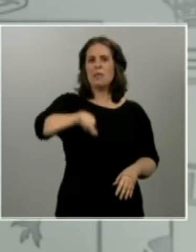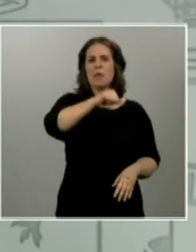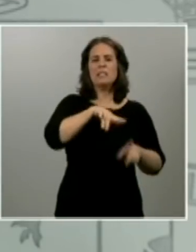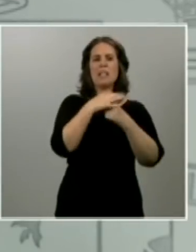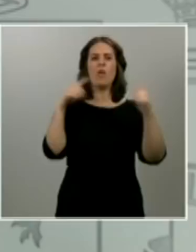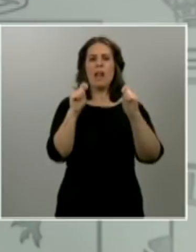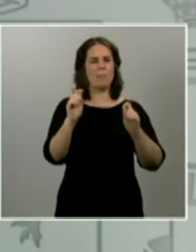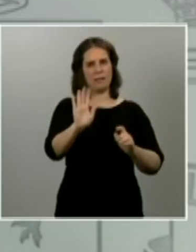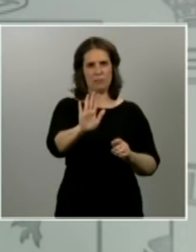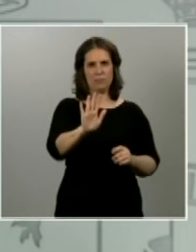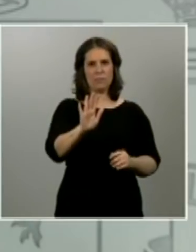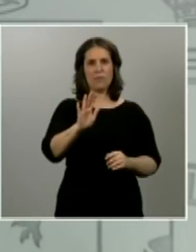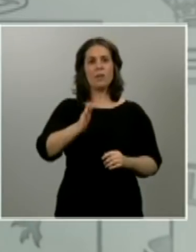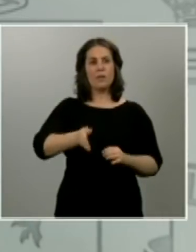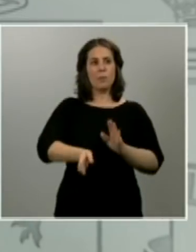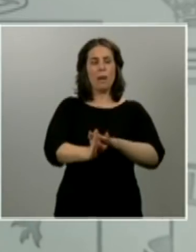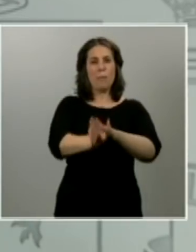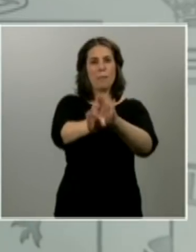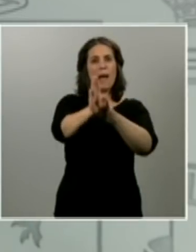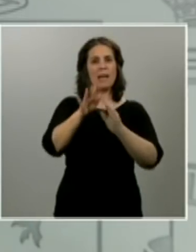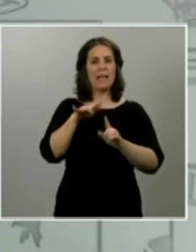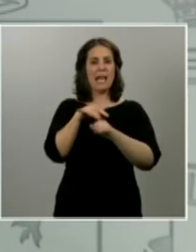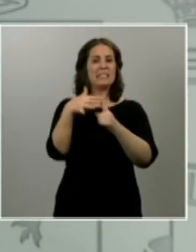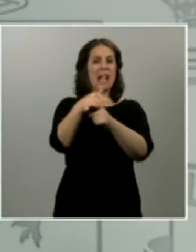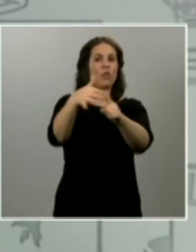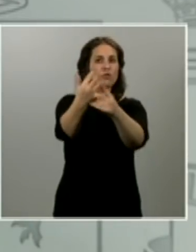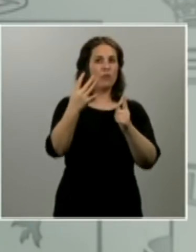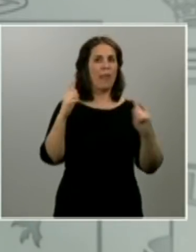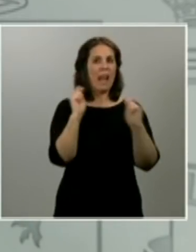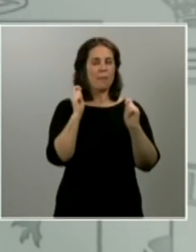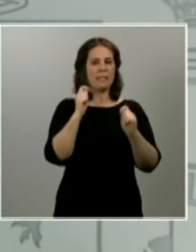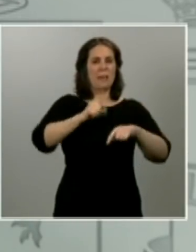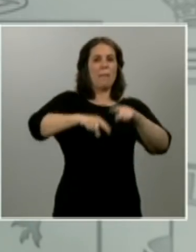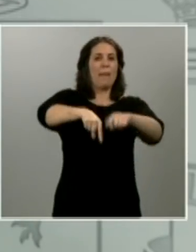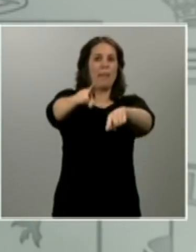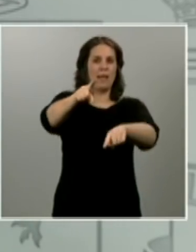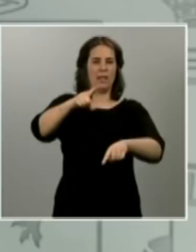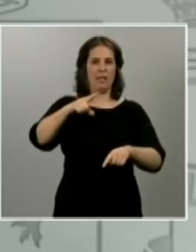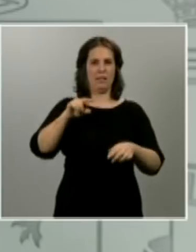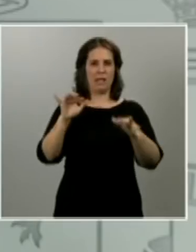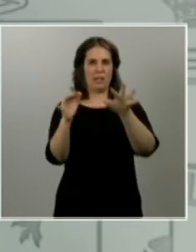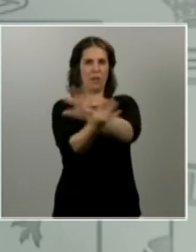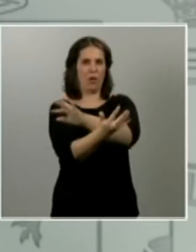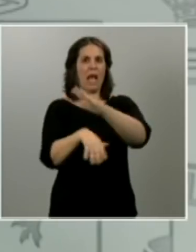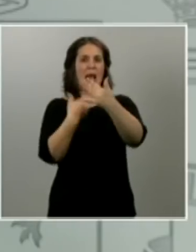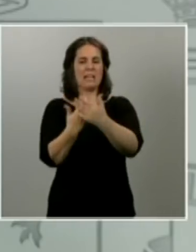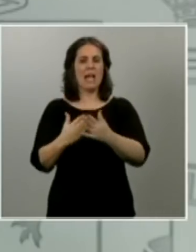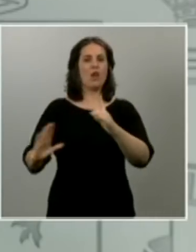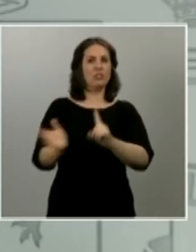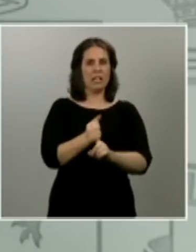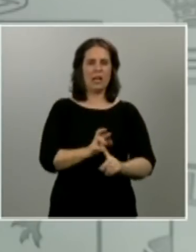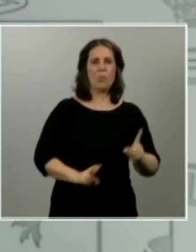sucesivos estados de alarmas en función de la transición y lo que dure la transición hacia la recuperación definitiva